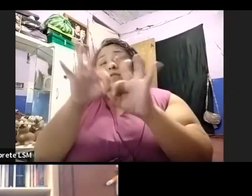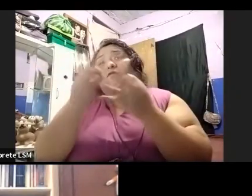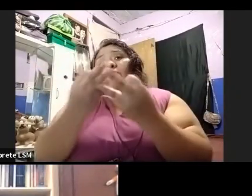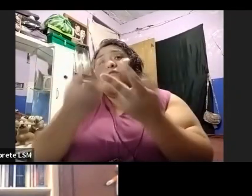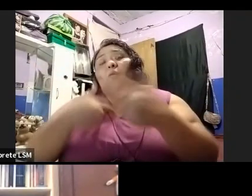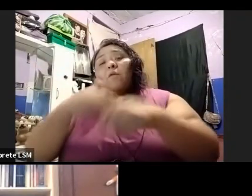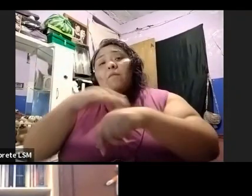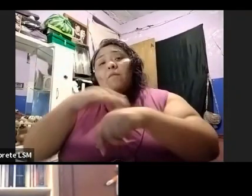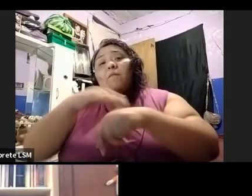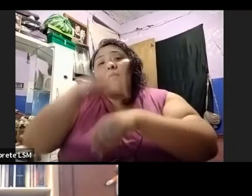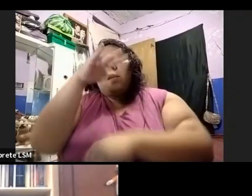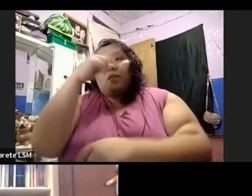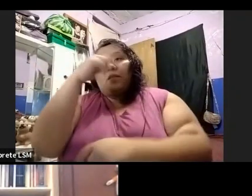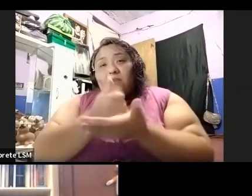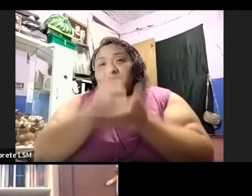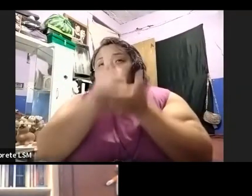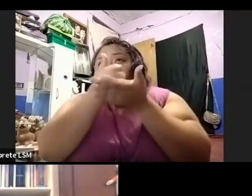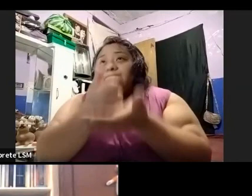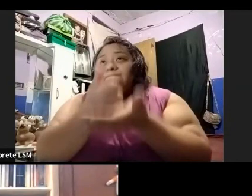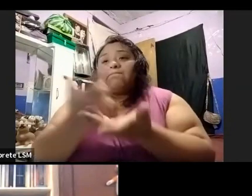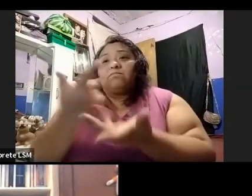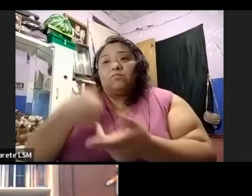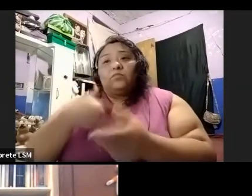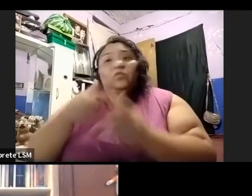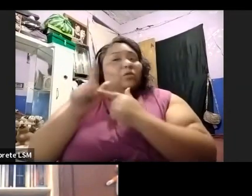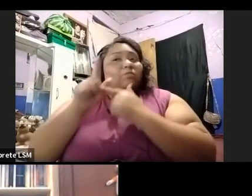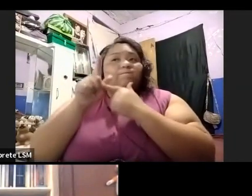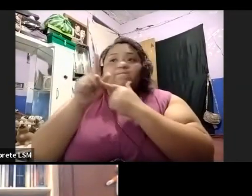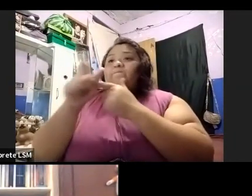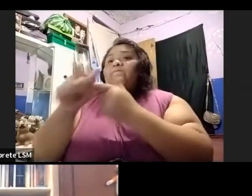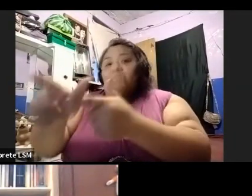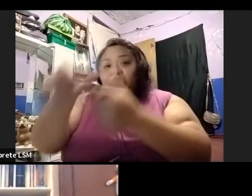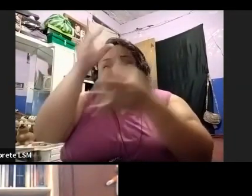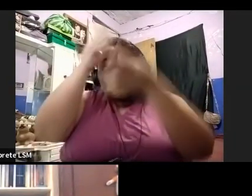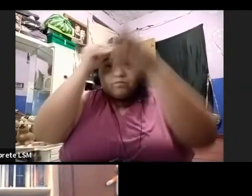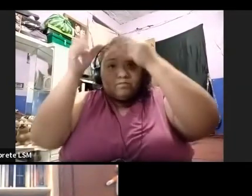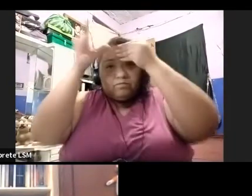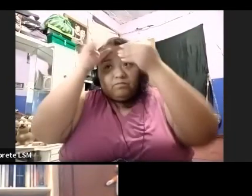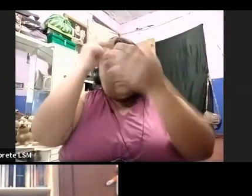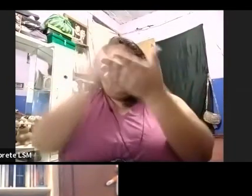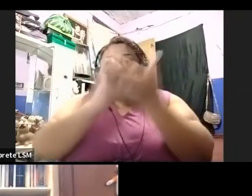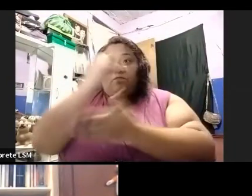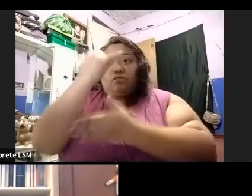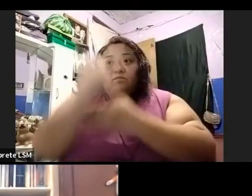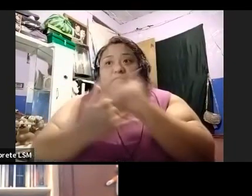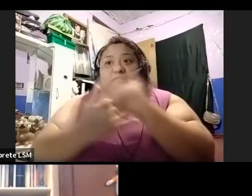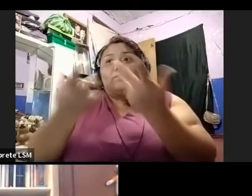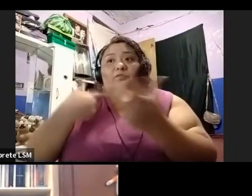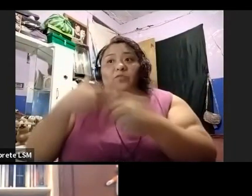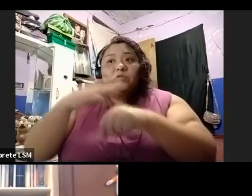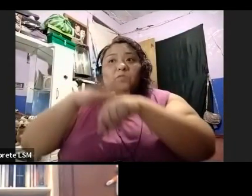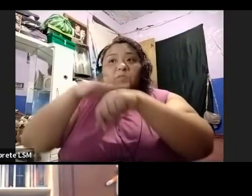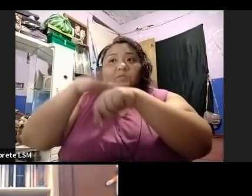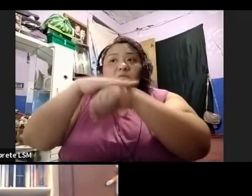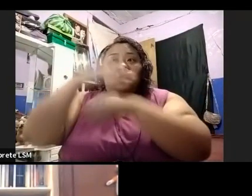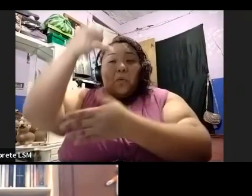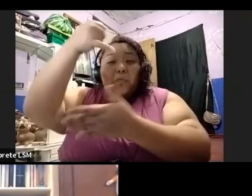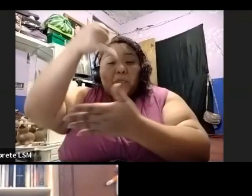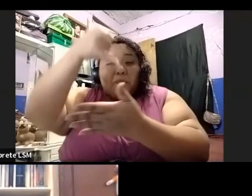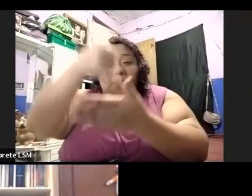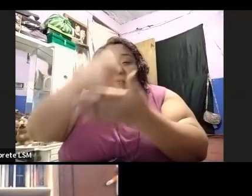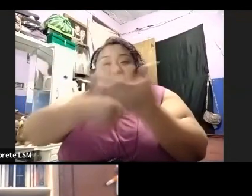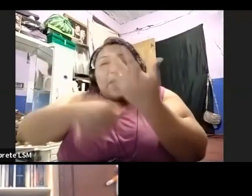En sigo aprendiendo, tengo como muchos proyectos, pero esos son los que te puedo compartir ahorita, porque realmente me van a implicar tiempo.